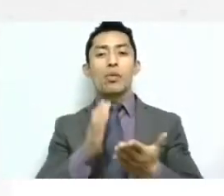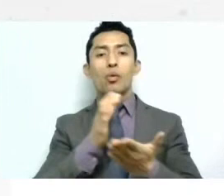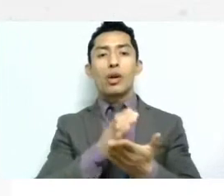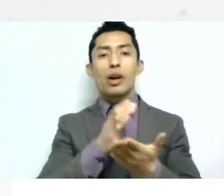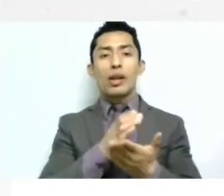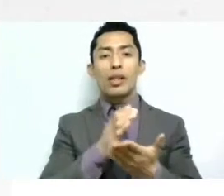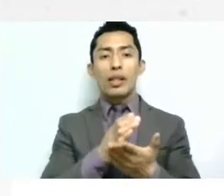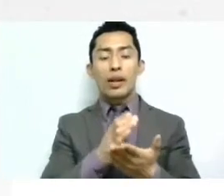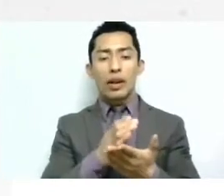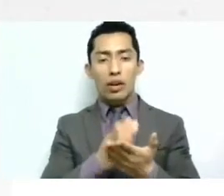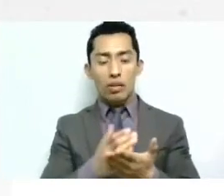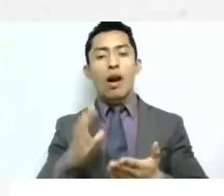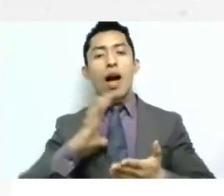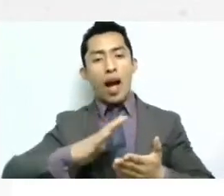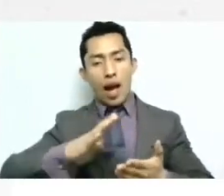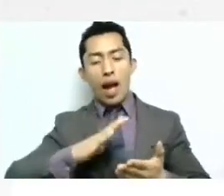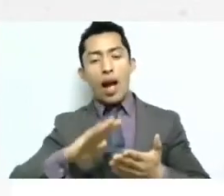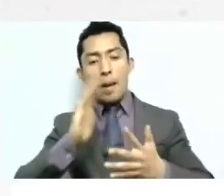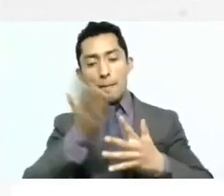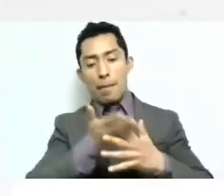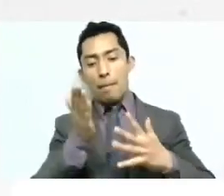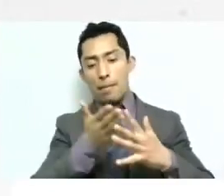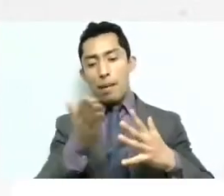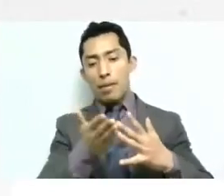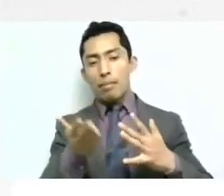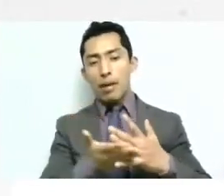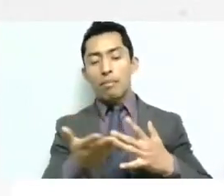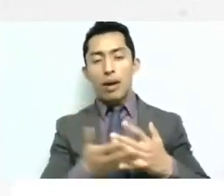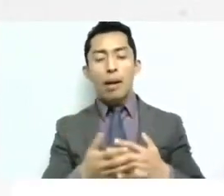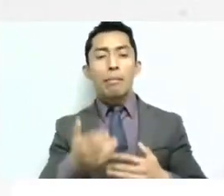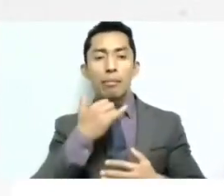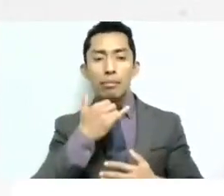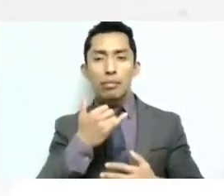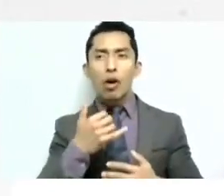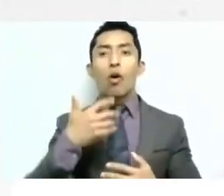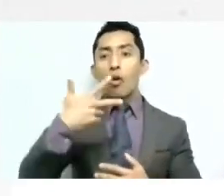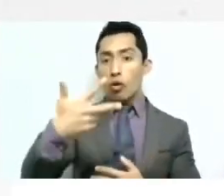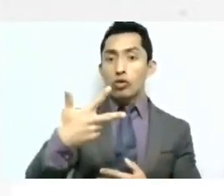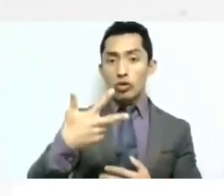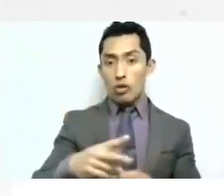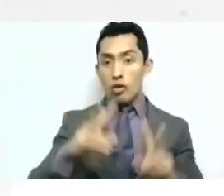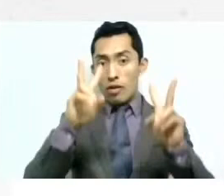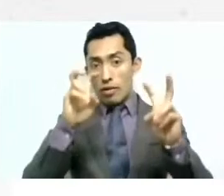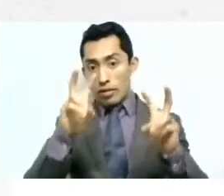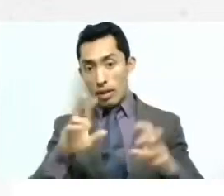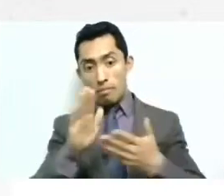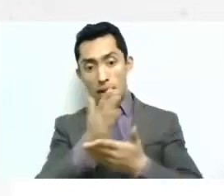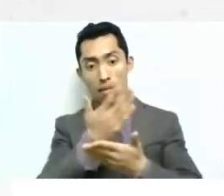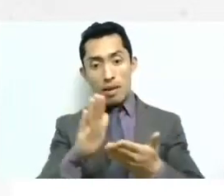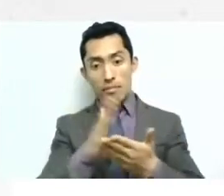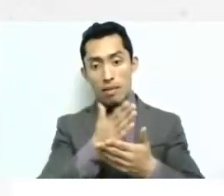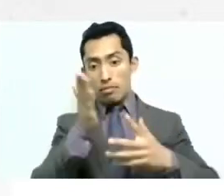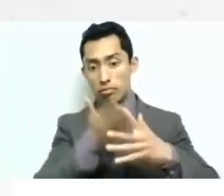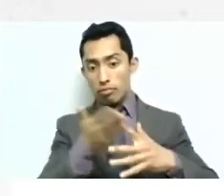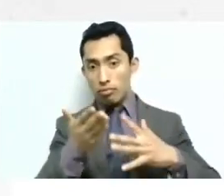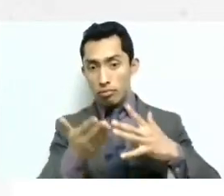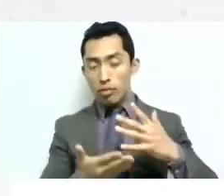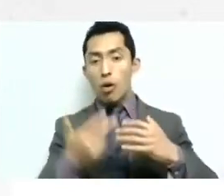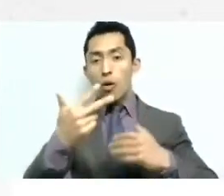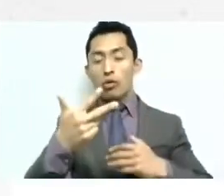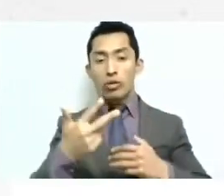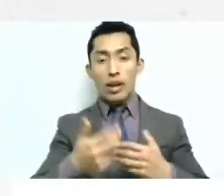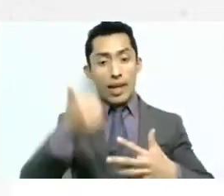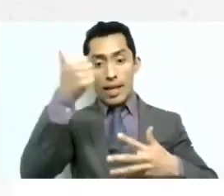en ocho perdón en ocho temáticas entonces cada temática te va dando